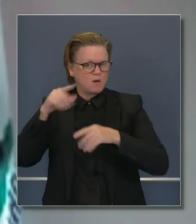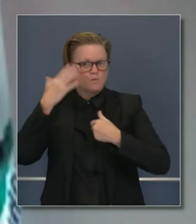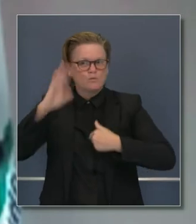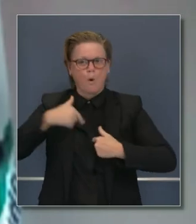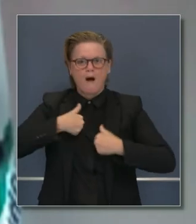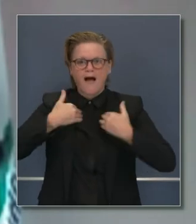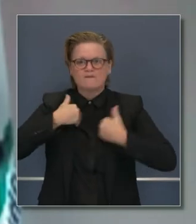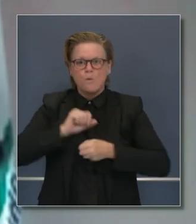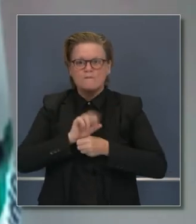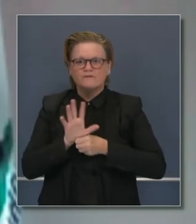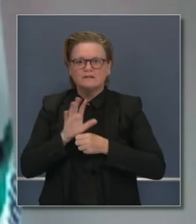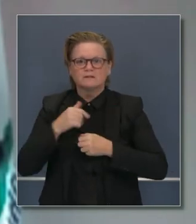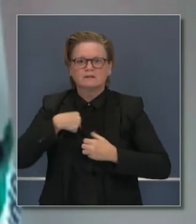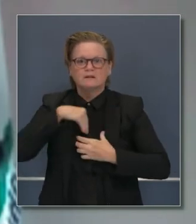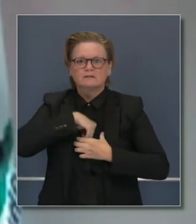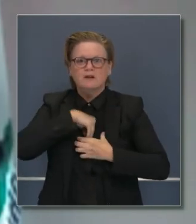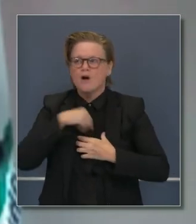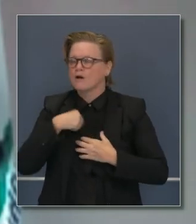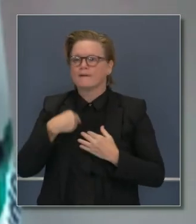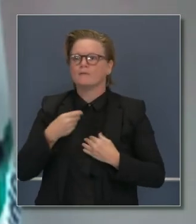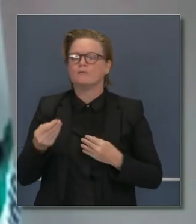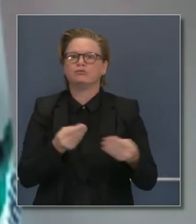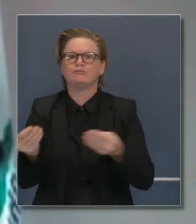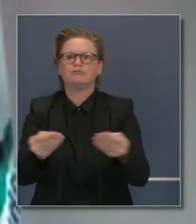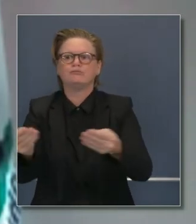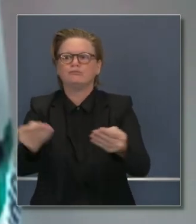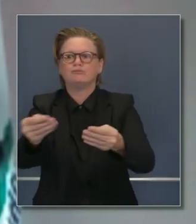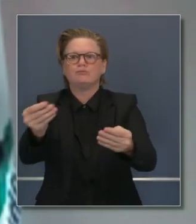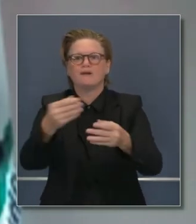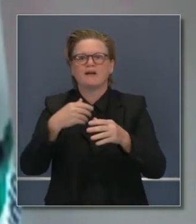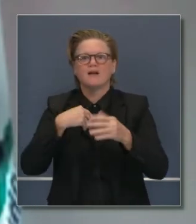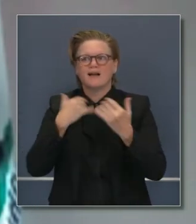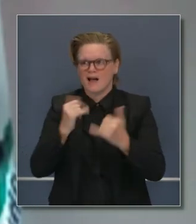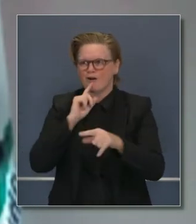una forma común en que se difunden estas enfermedades.